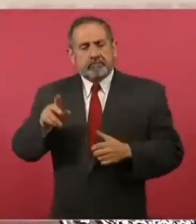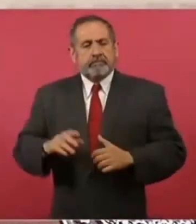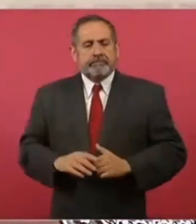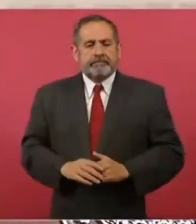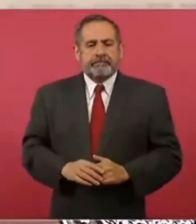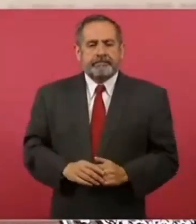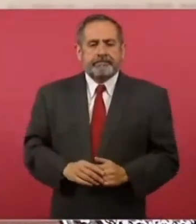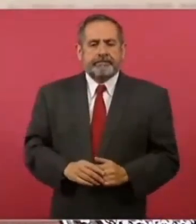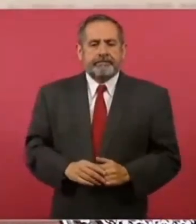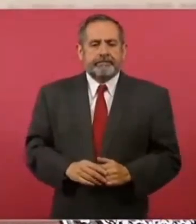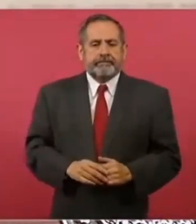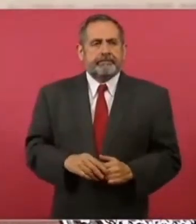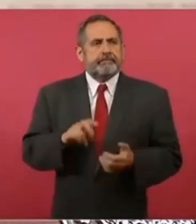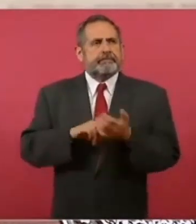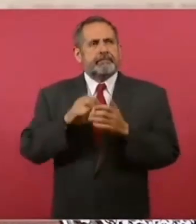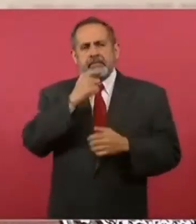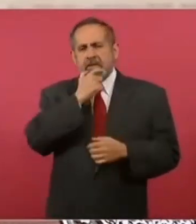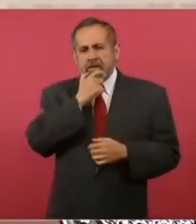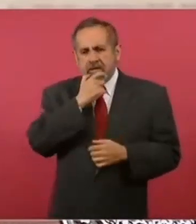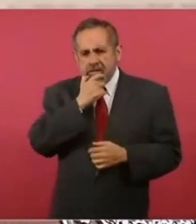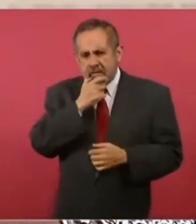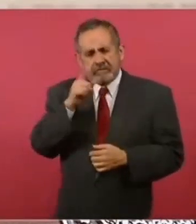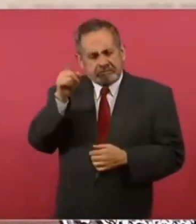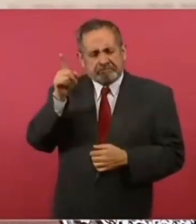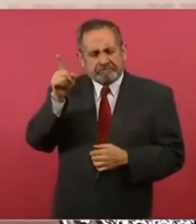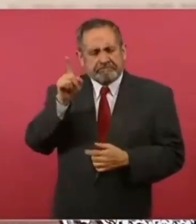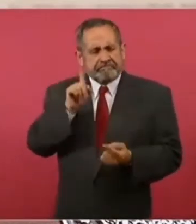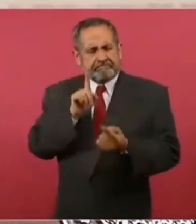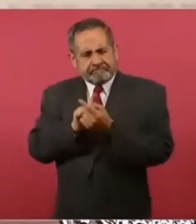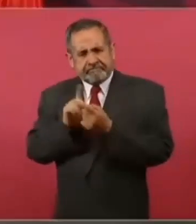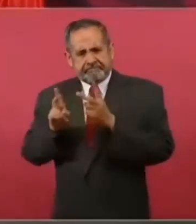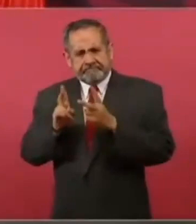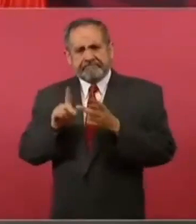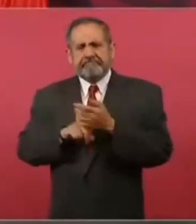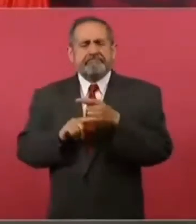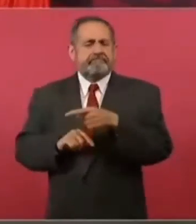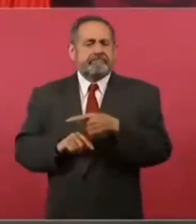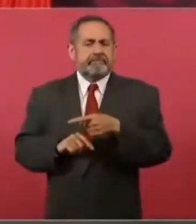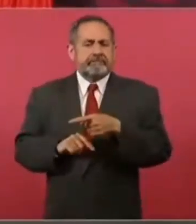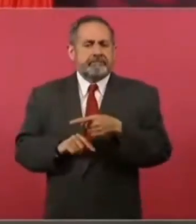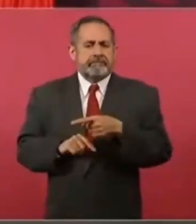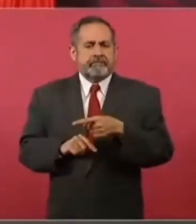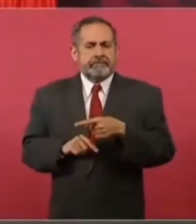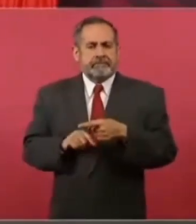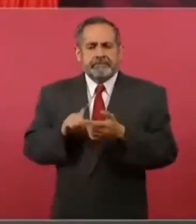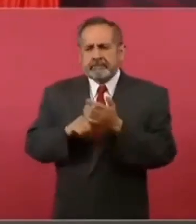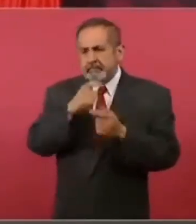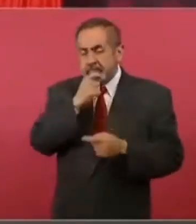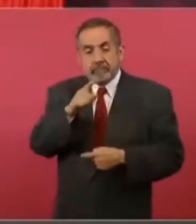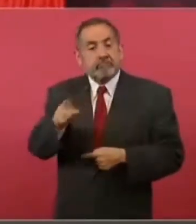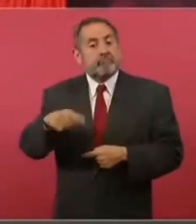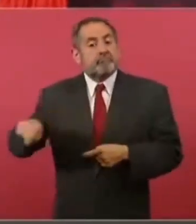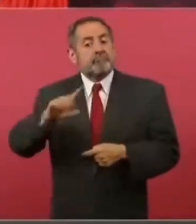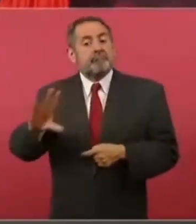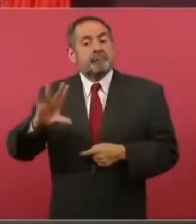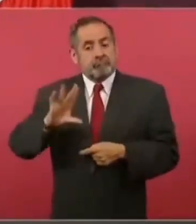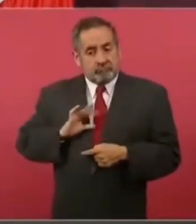de Gran Bretaña, de Inglaterra, me dicen